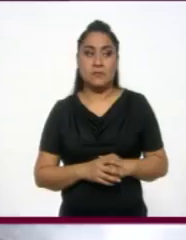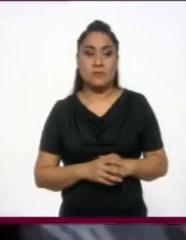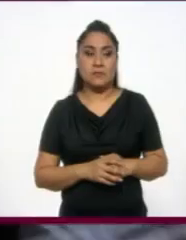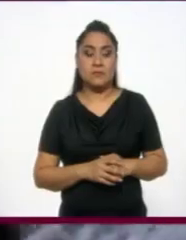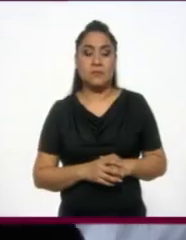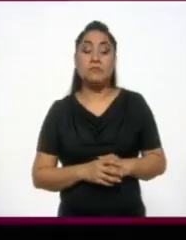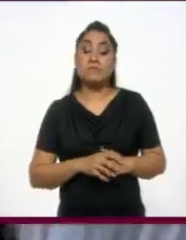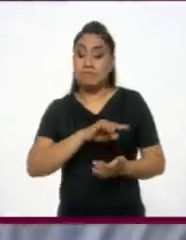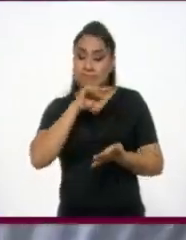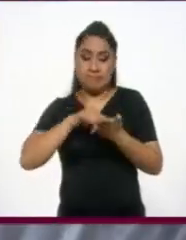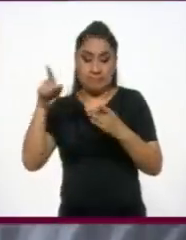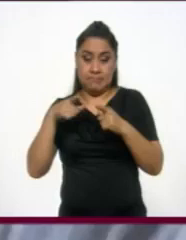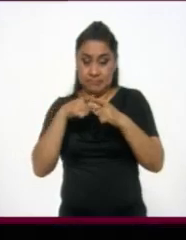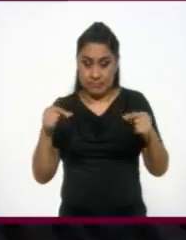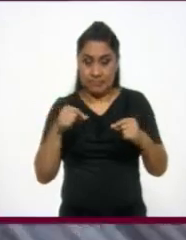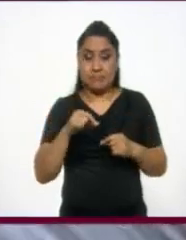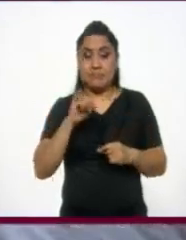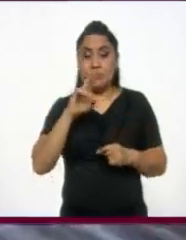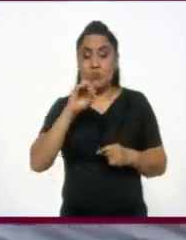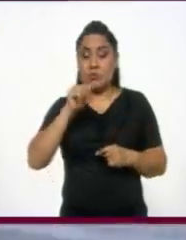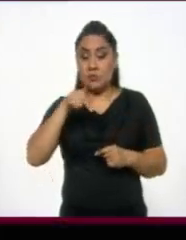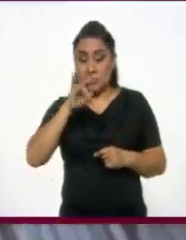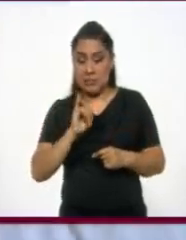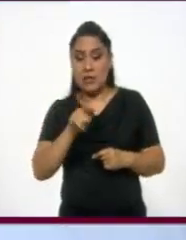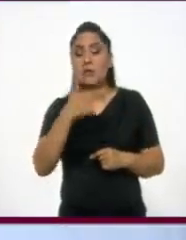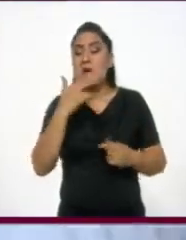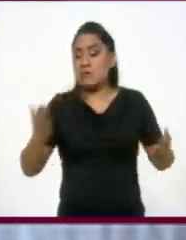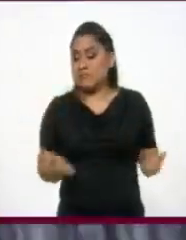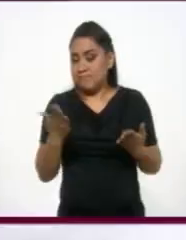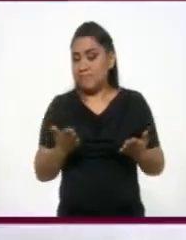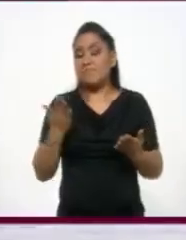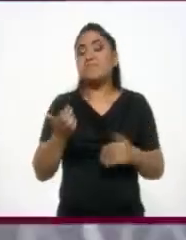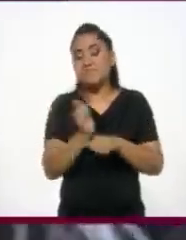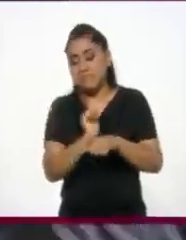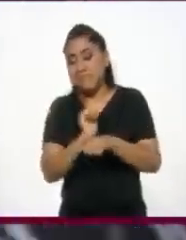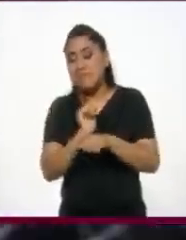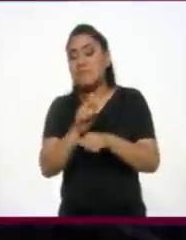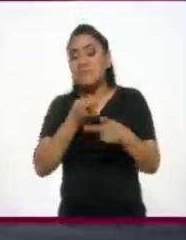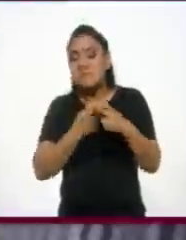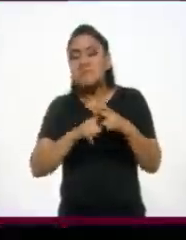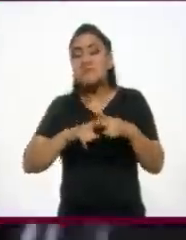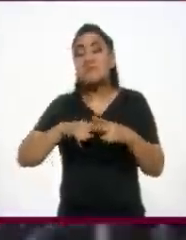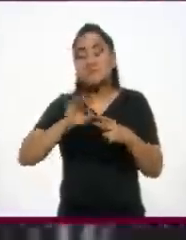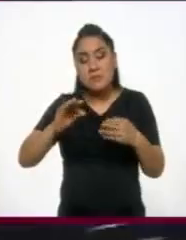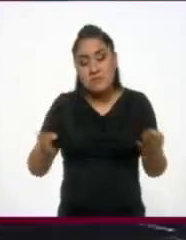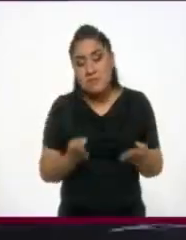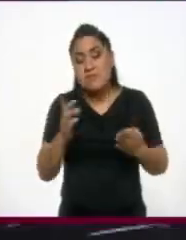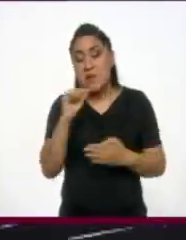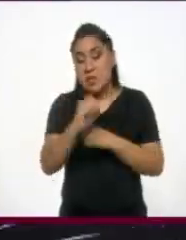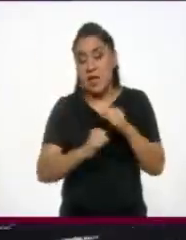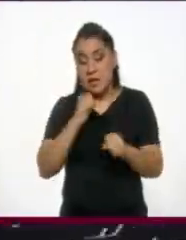Desde Japón arriba Hiroaki Humeda, un bailarín y coreógrafo que comenzó su acercamiento a la danza a los 20 años